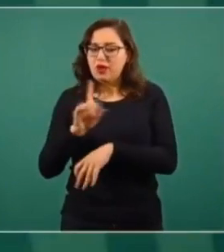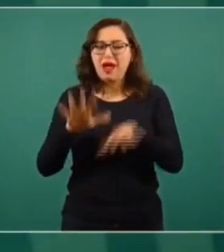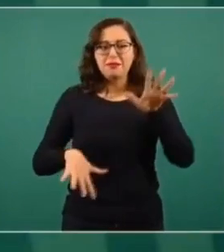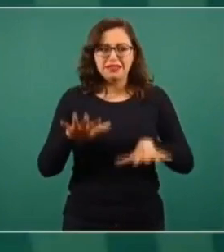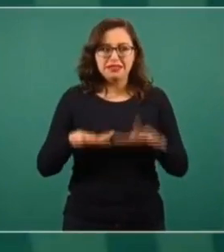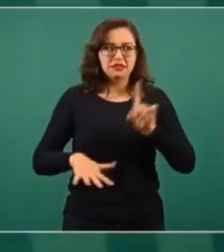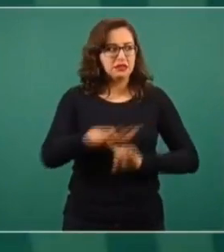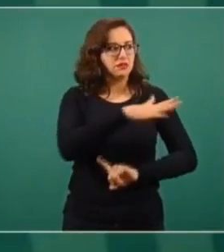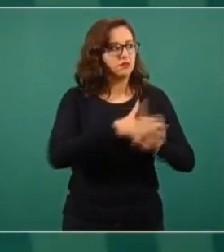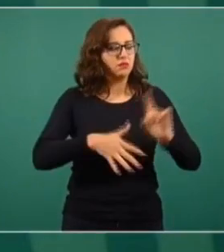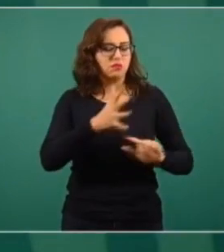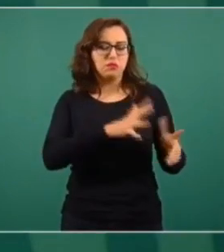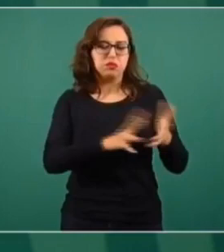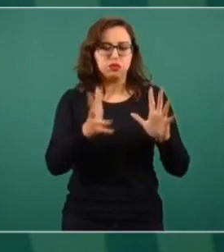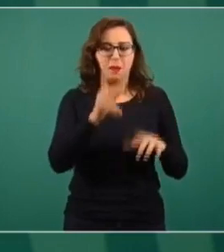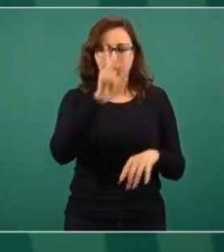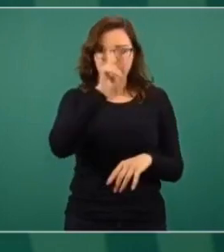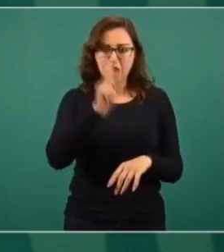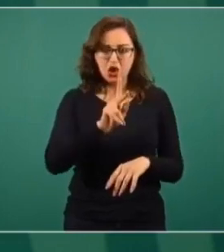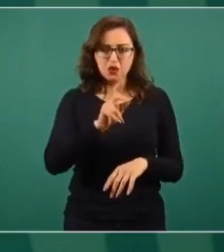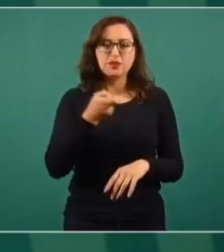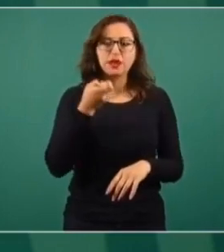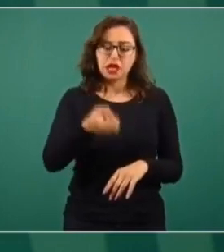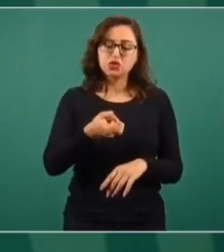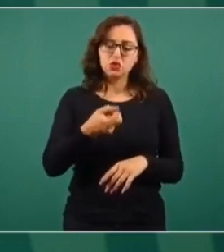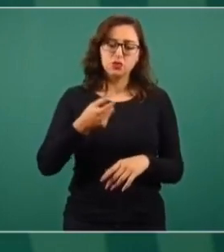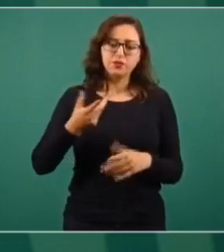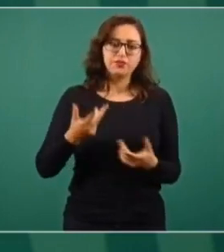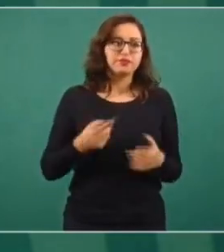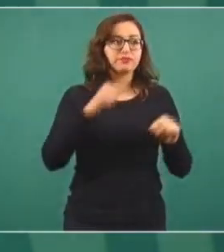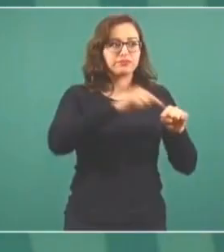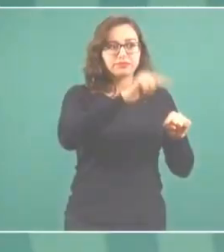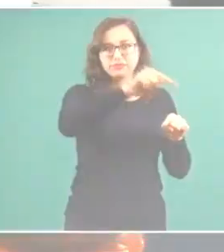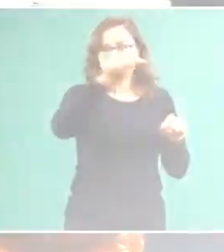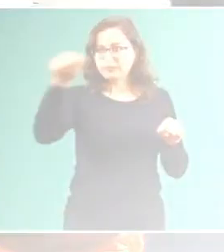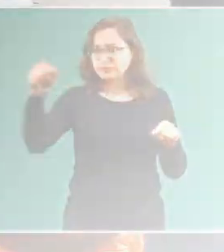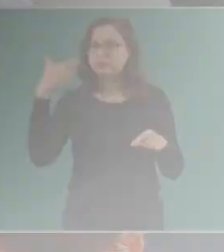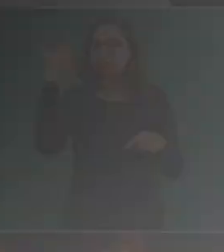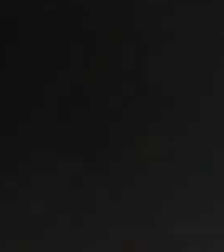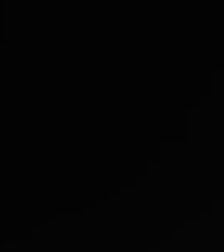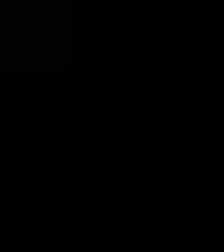que se presenta. Y estamos en determinado análisis de todas las zonas que tenemos desplazamiento en el país.